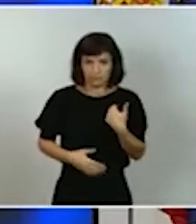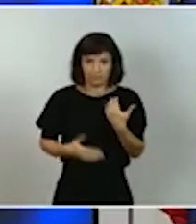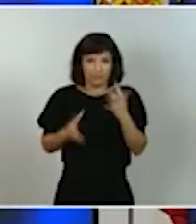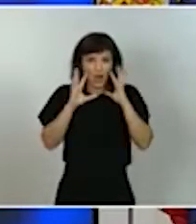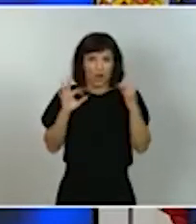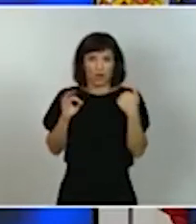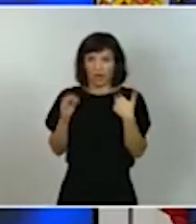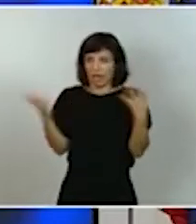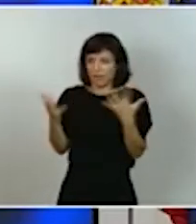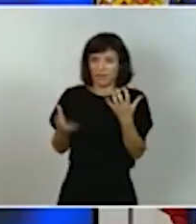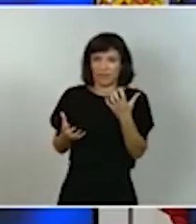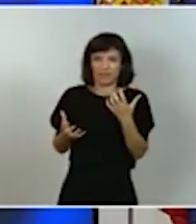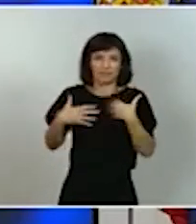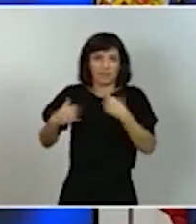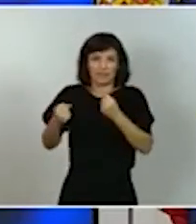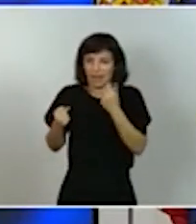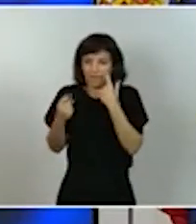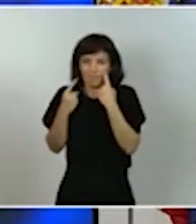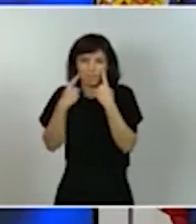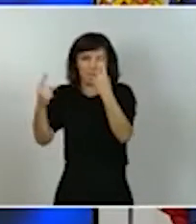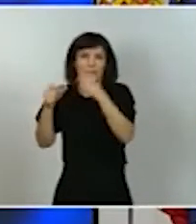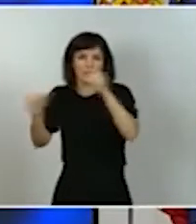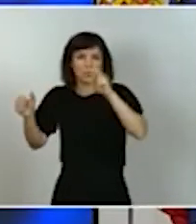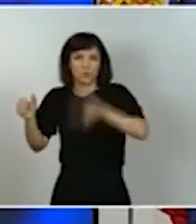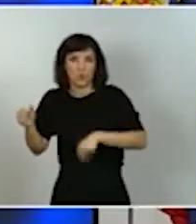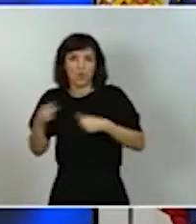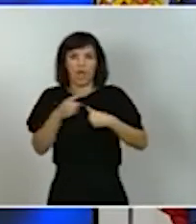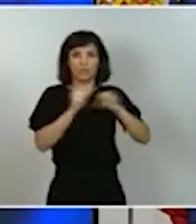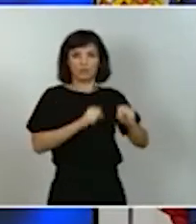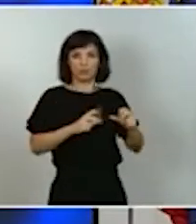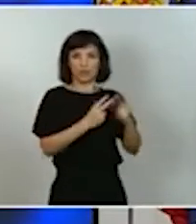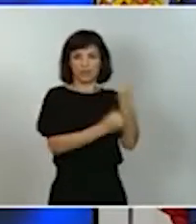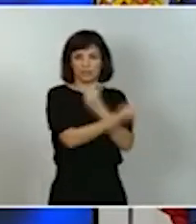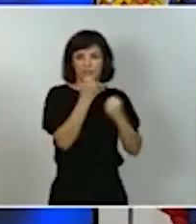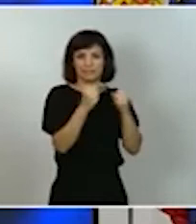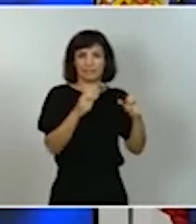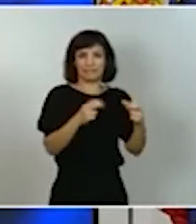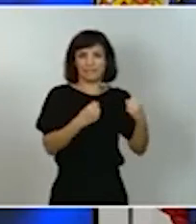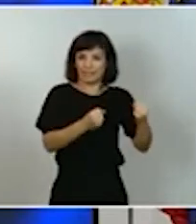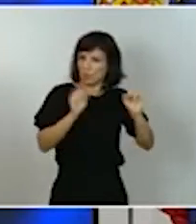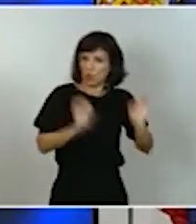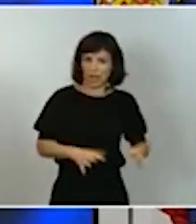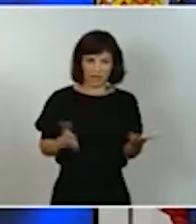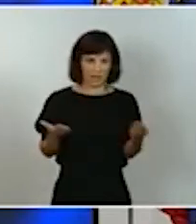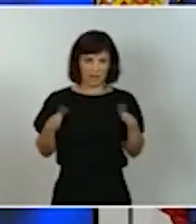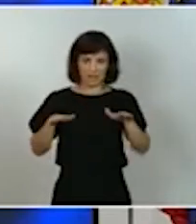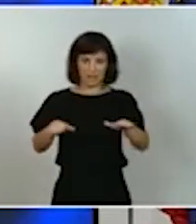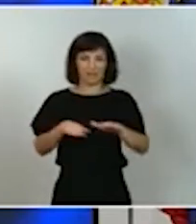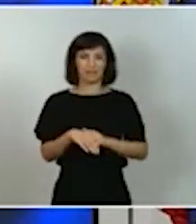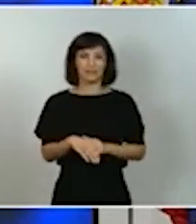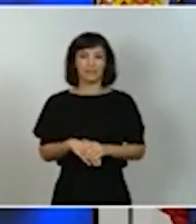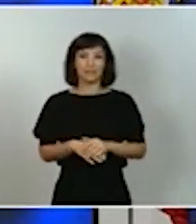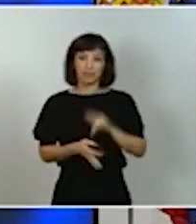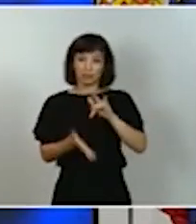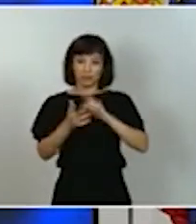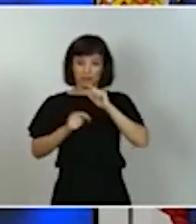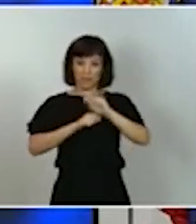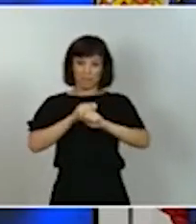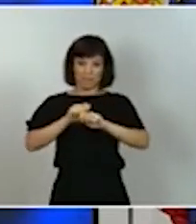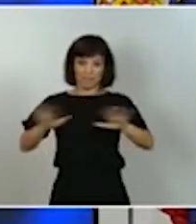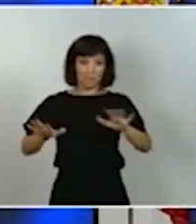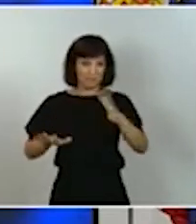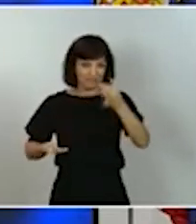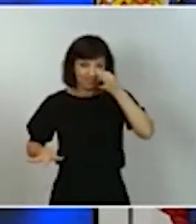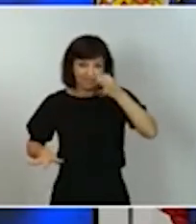en la historia de nuestro país. Cuando nos enfrentamos a esta pandemia, recordémoslo, con media humanidad confinada,